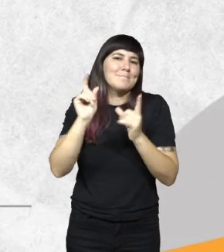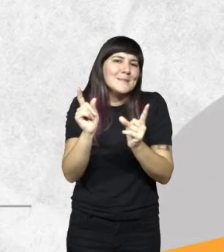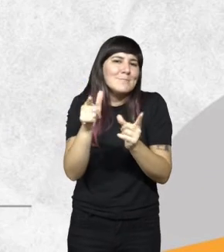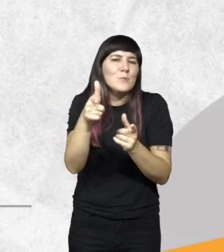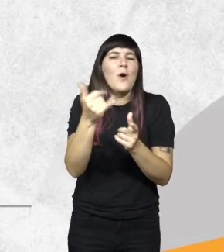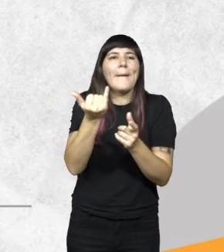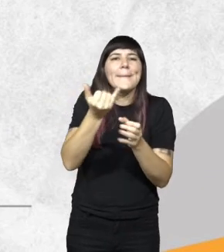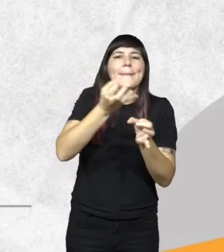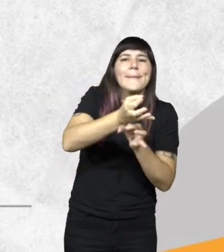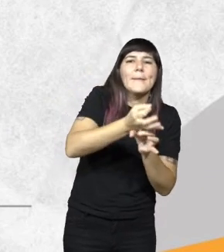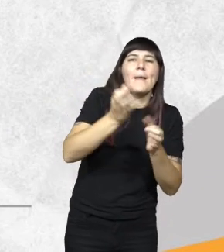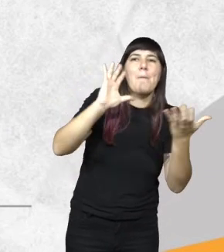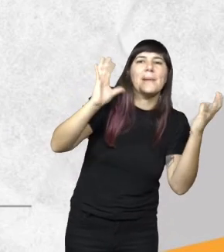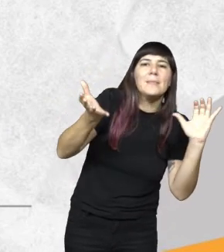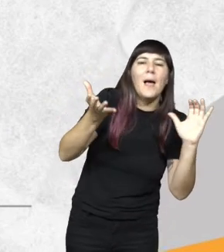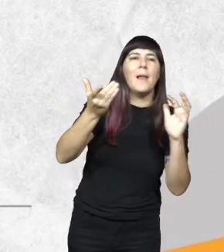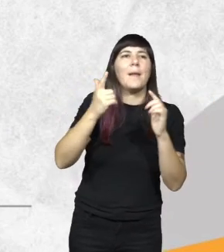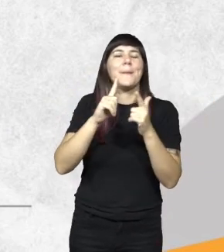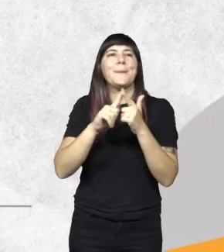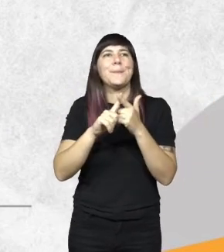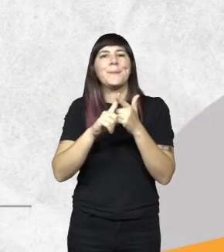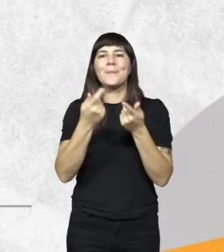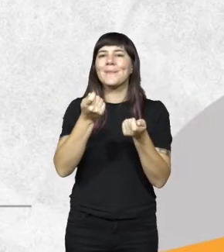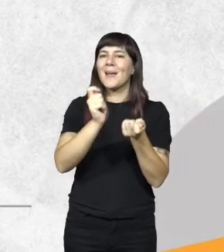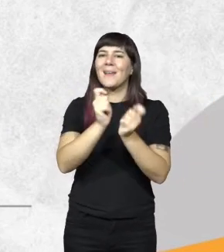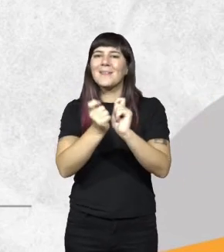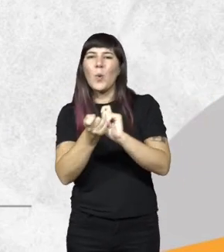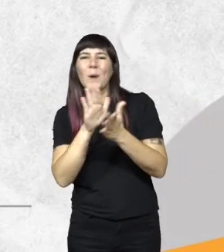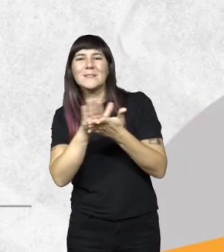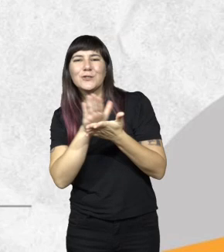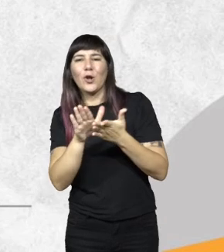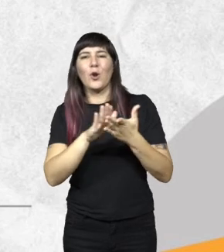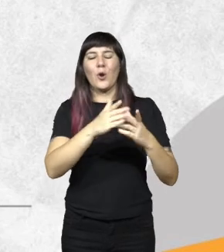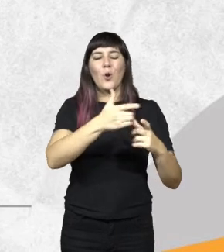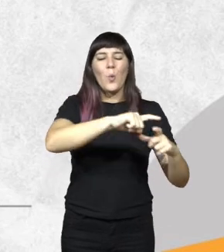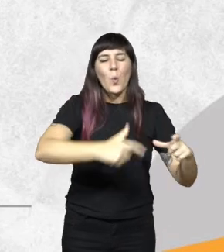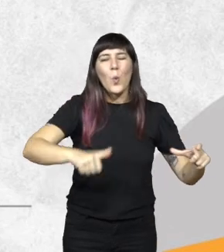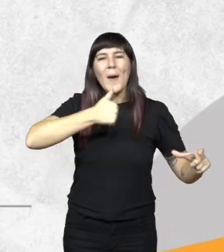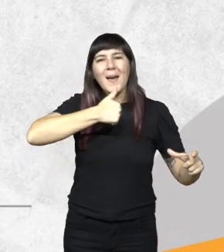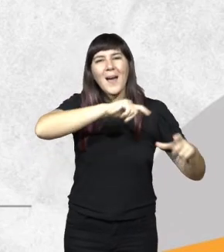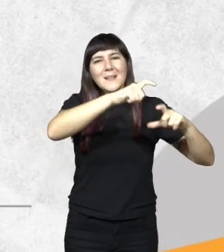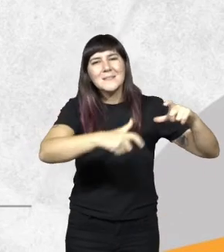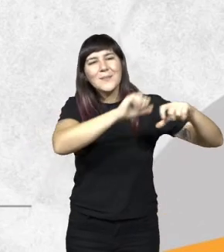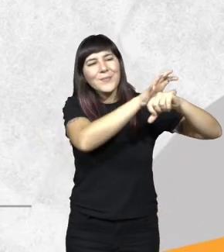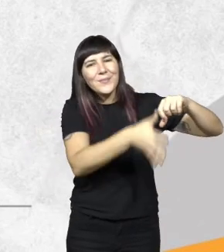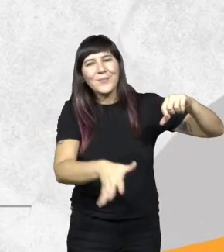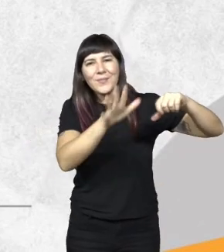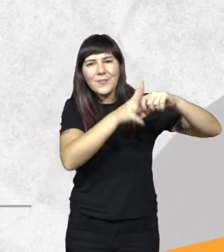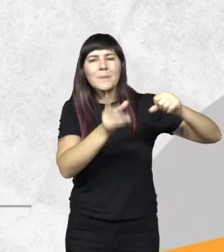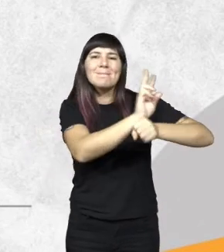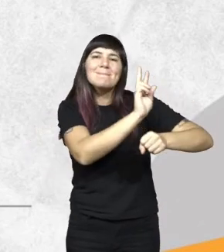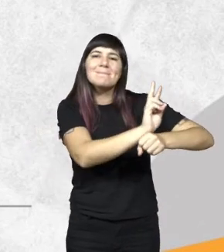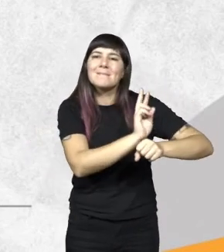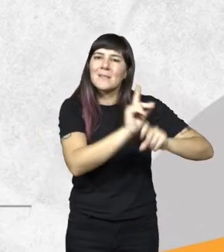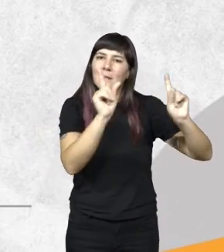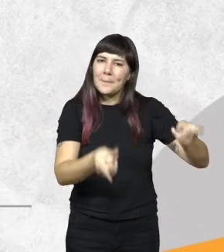ambiental generando restauración de cuencas de nacientes de vertientes entre otras